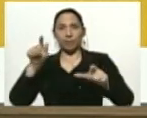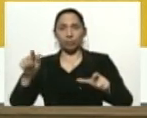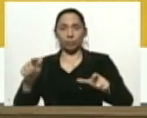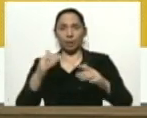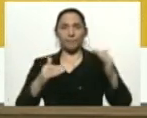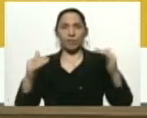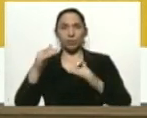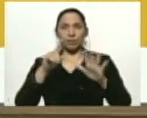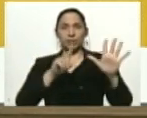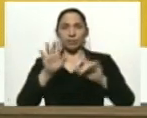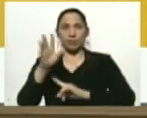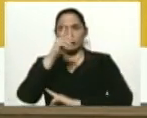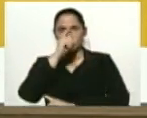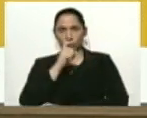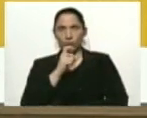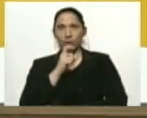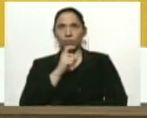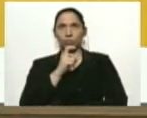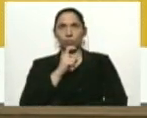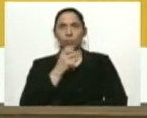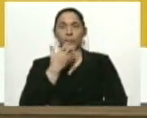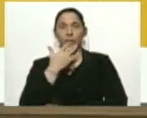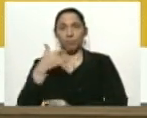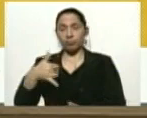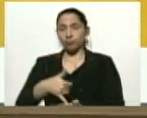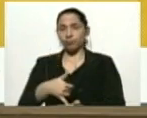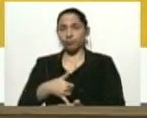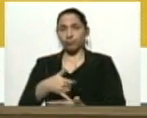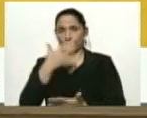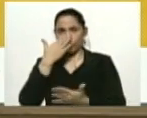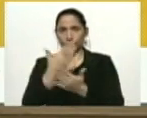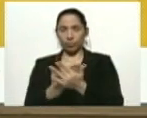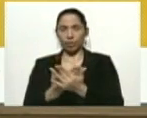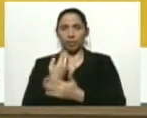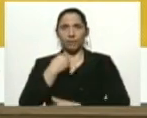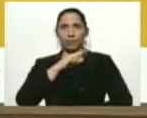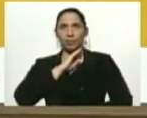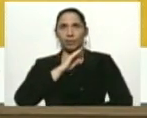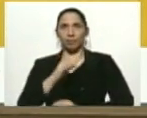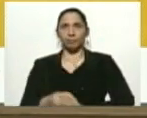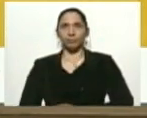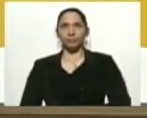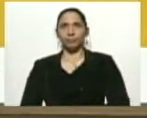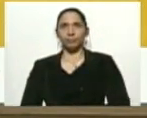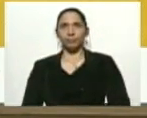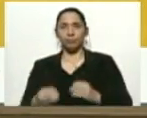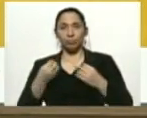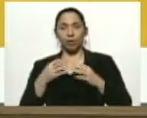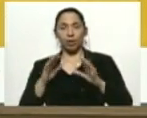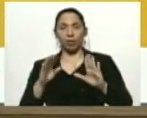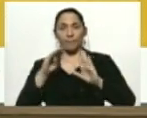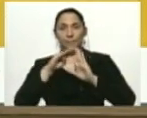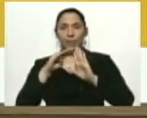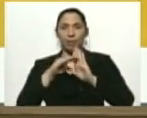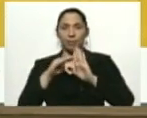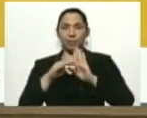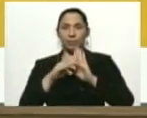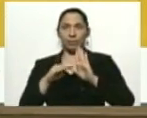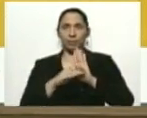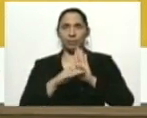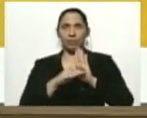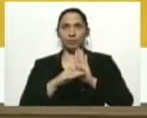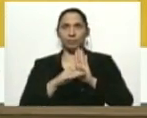65 años que sean vulnerables frente a esta enfermedad. Bueno, son medidas que